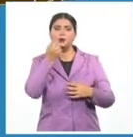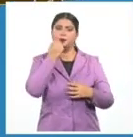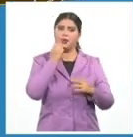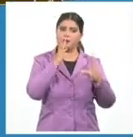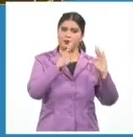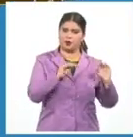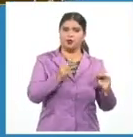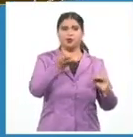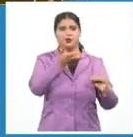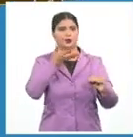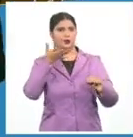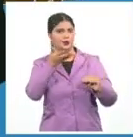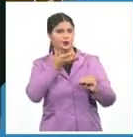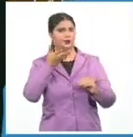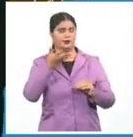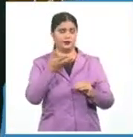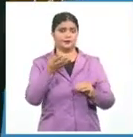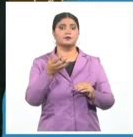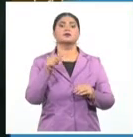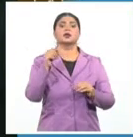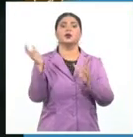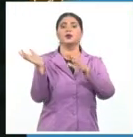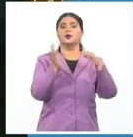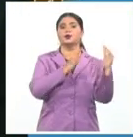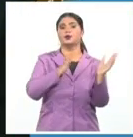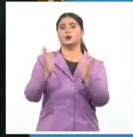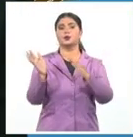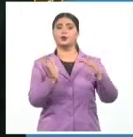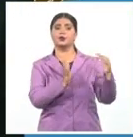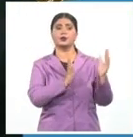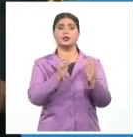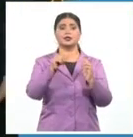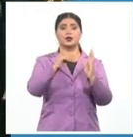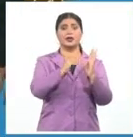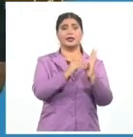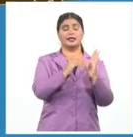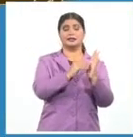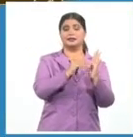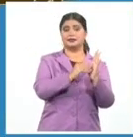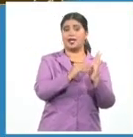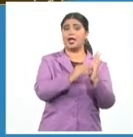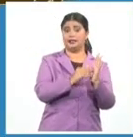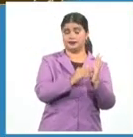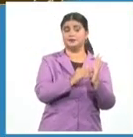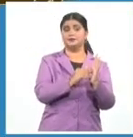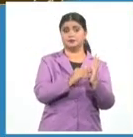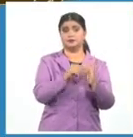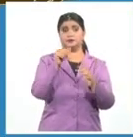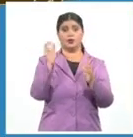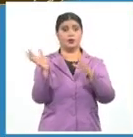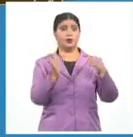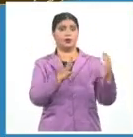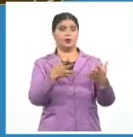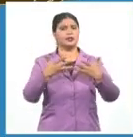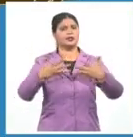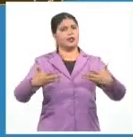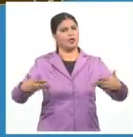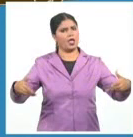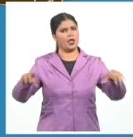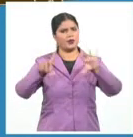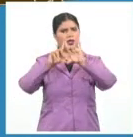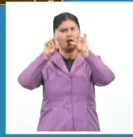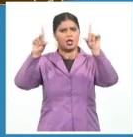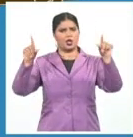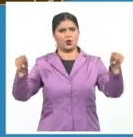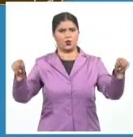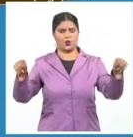a tener vientos variables débiles pero ya desde la tarde pudieran comenzar a soplar del este débilmente sobre todo en zonas de la